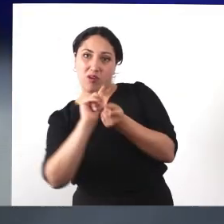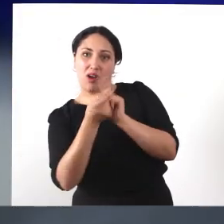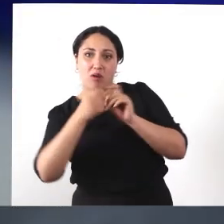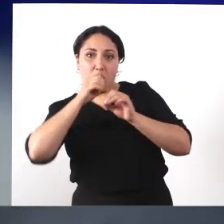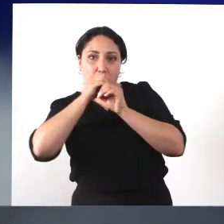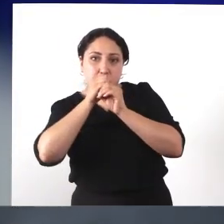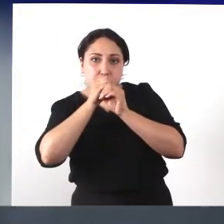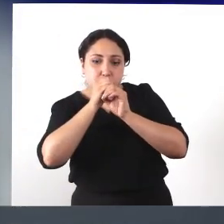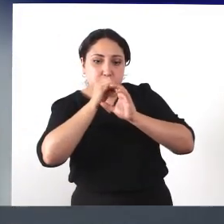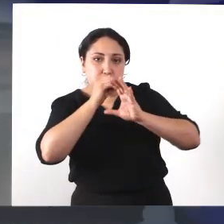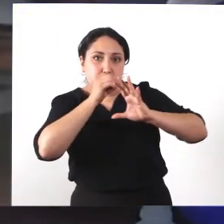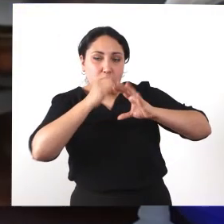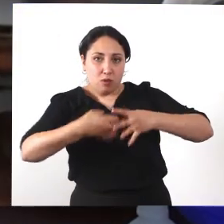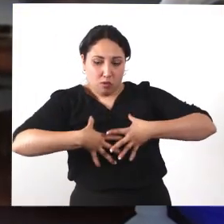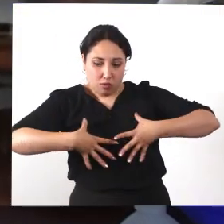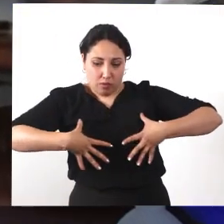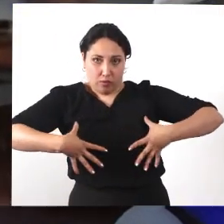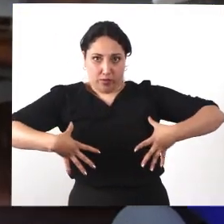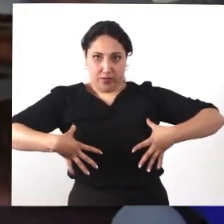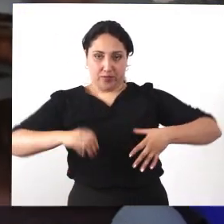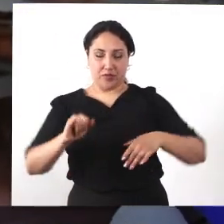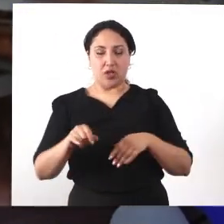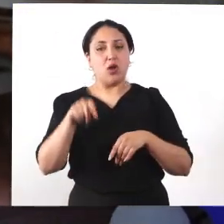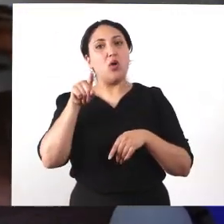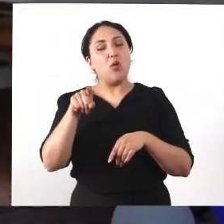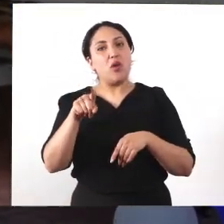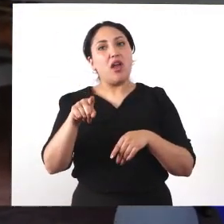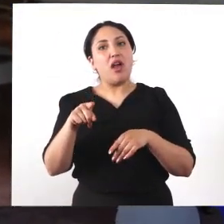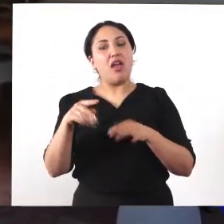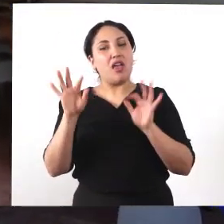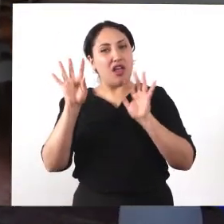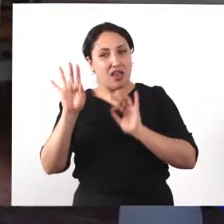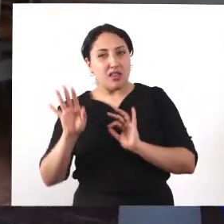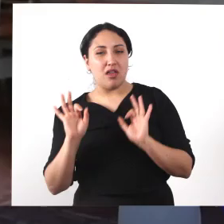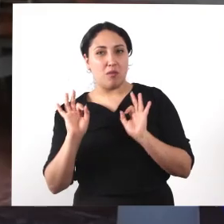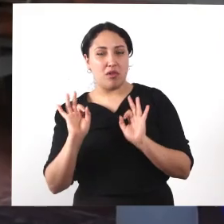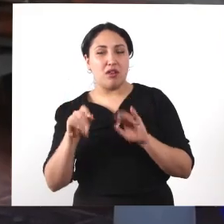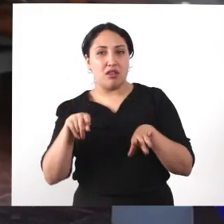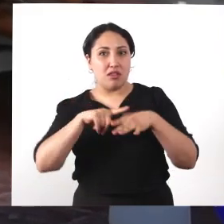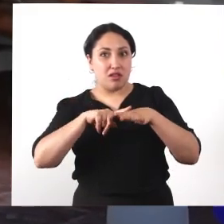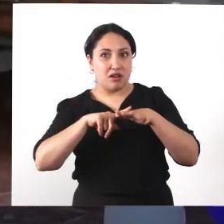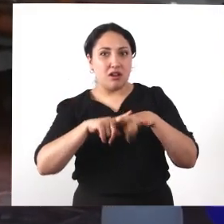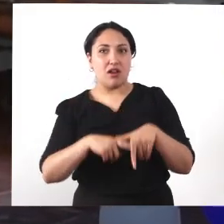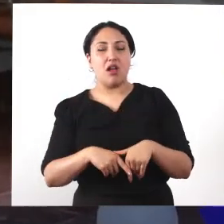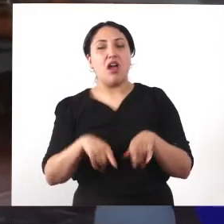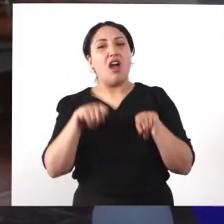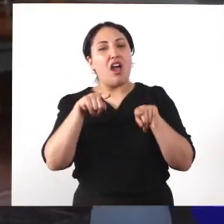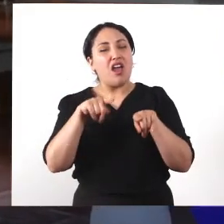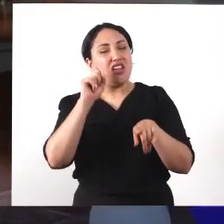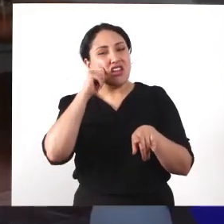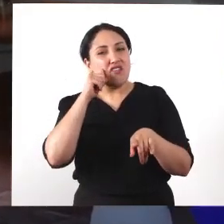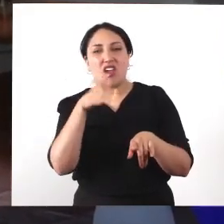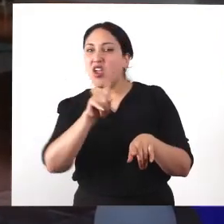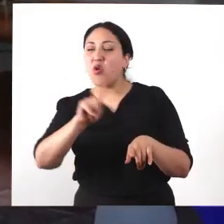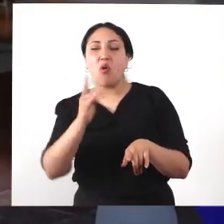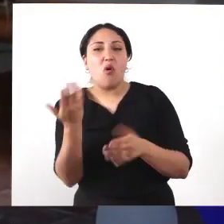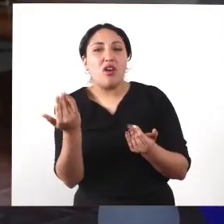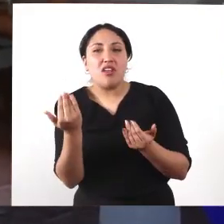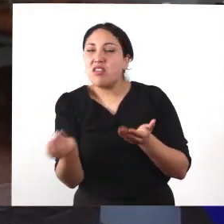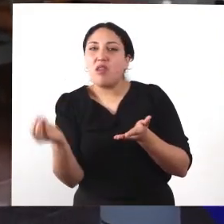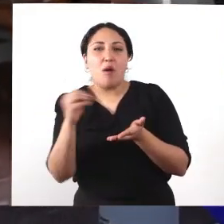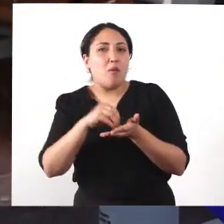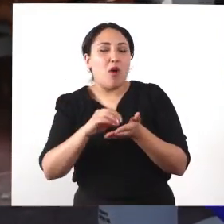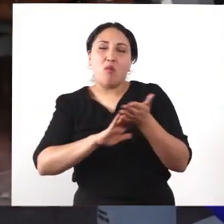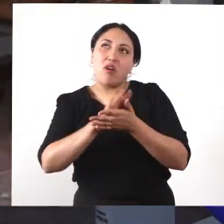volumen. Una de las particularidades de esta técnica es que te permite obtener el ejemplar sin necesidad de otro conservante,